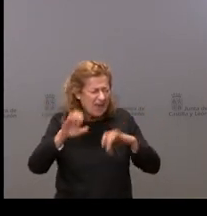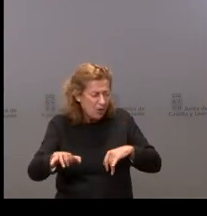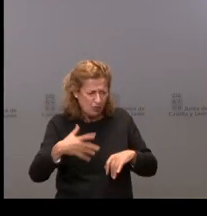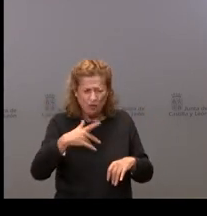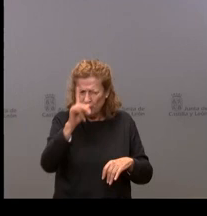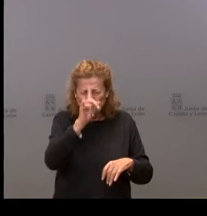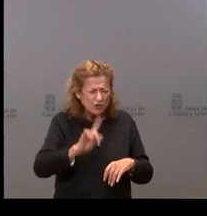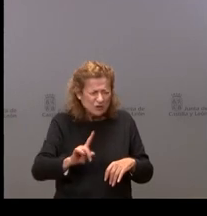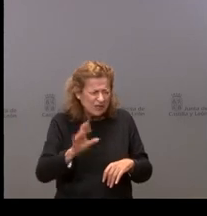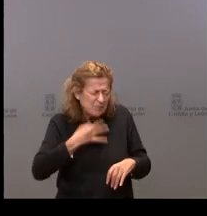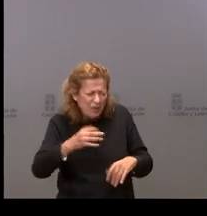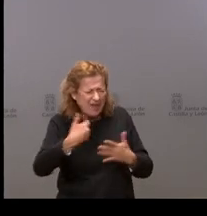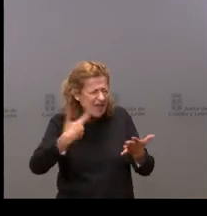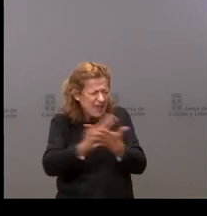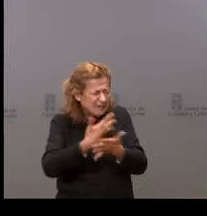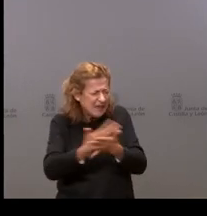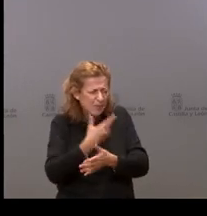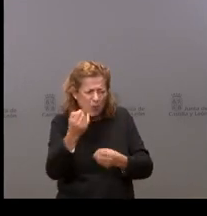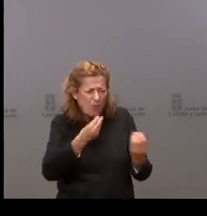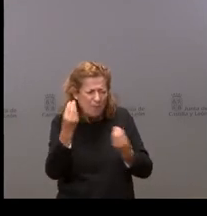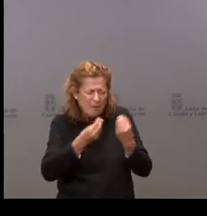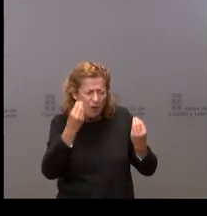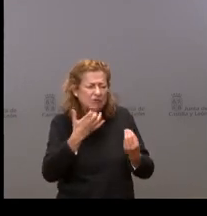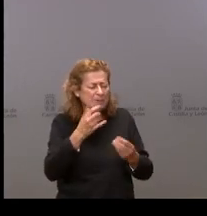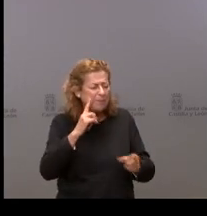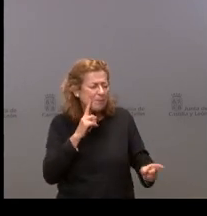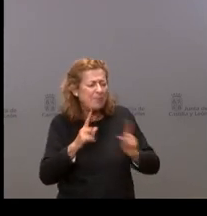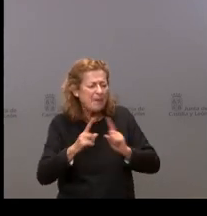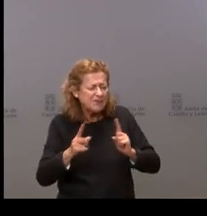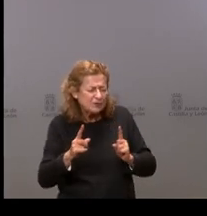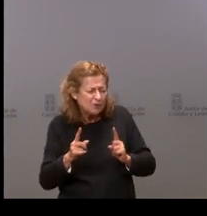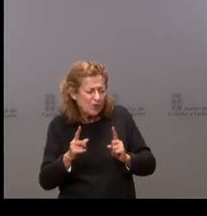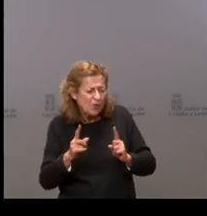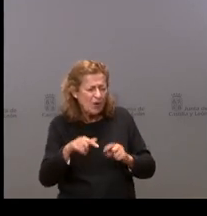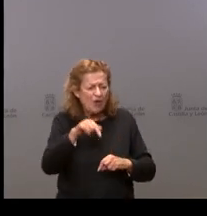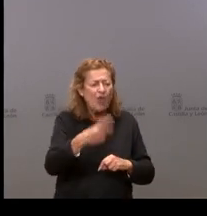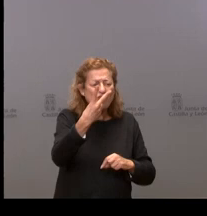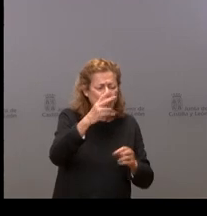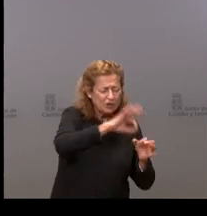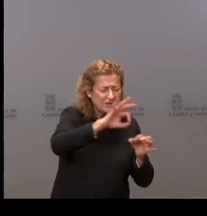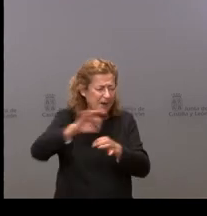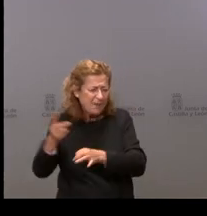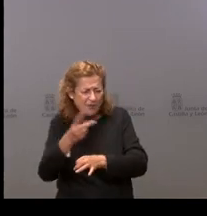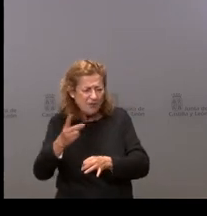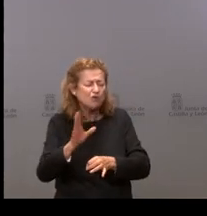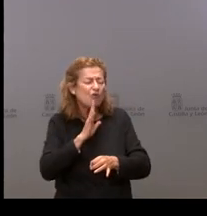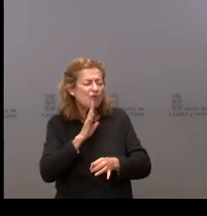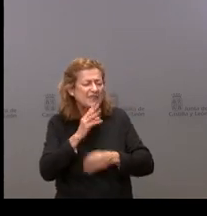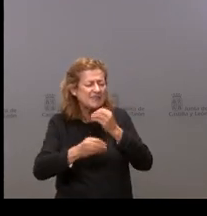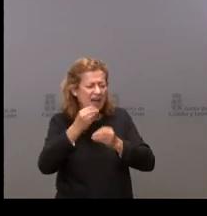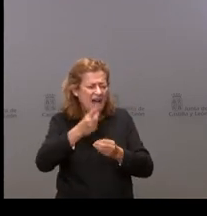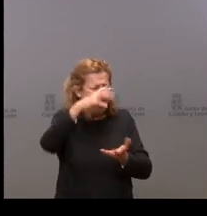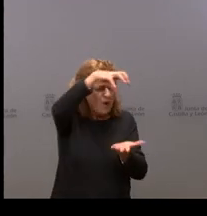sé si me lo puede explicar un poco mejor, si es que está previsto que estos dos servicios se implanten en una de las cúpulas.